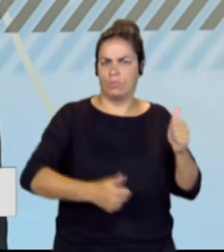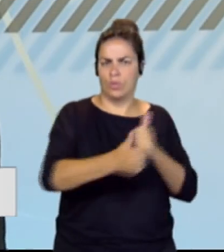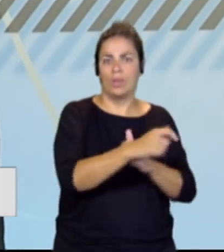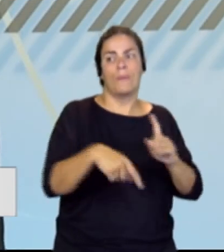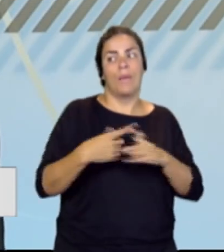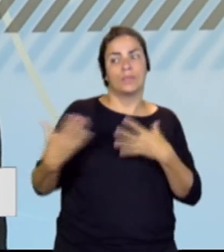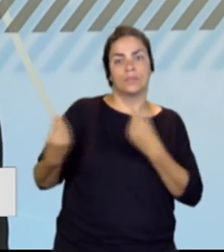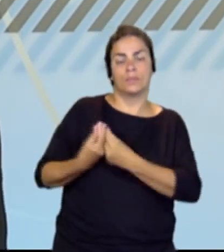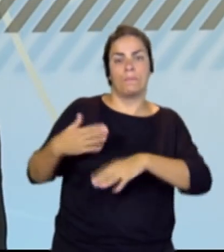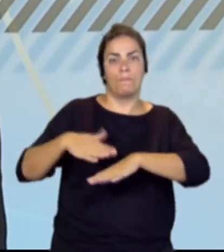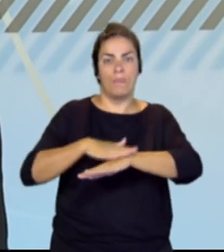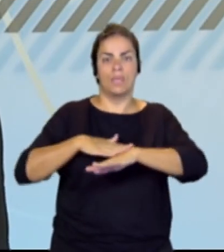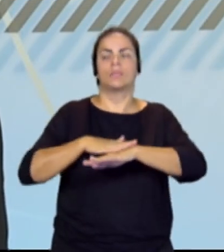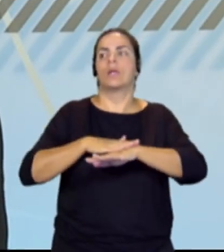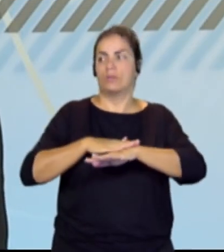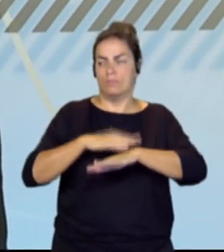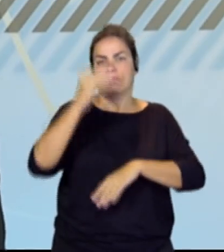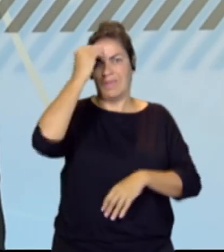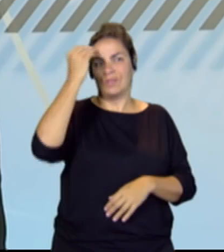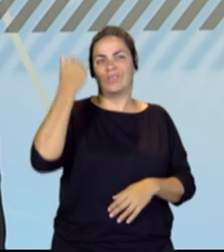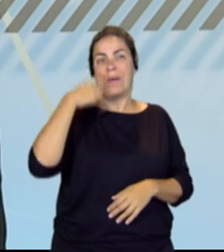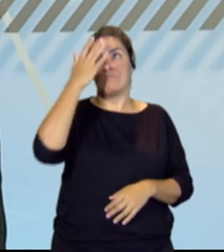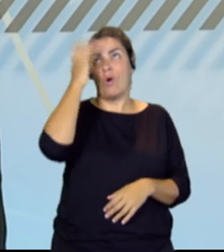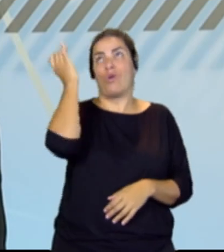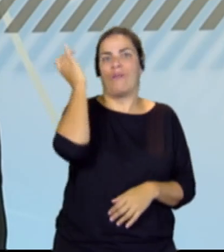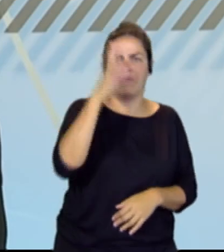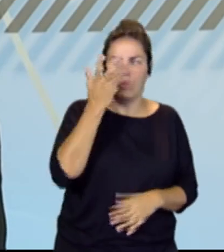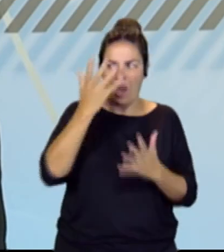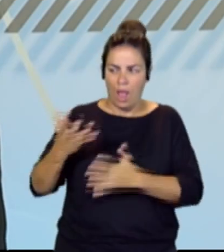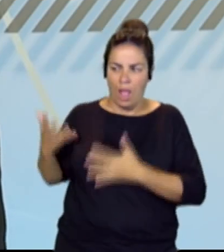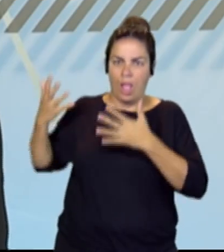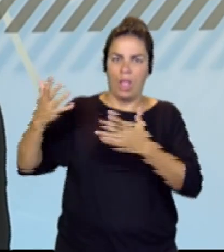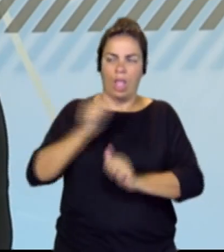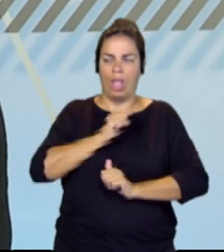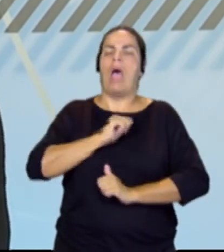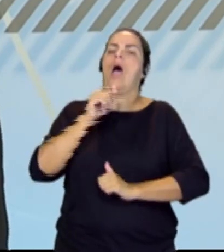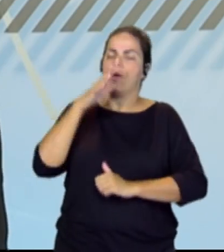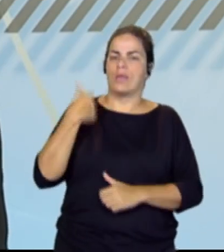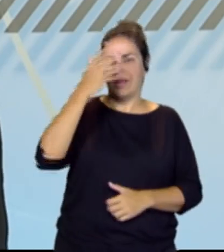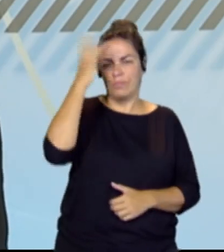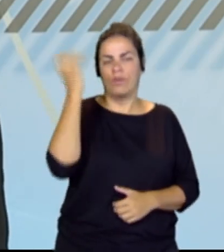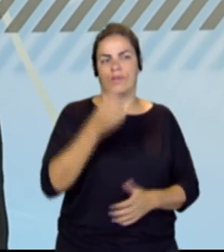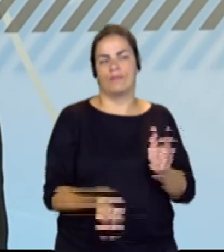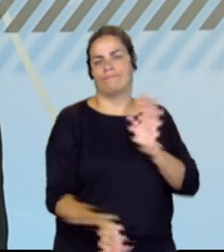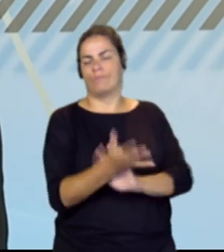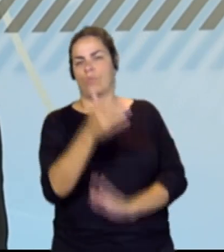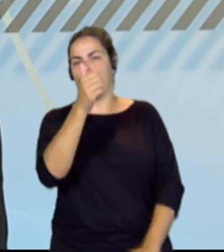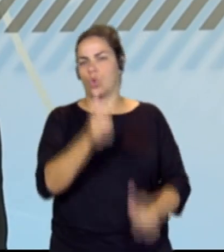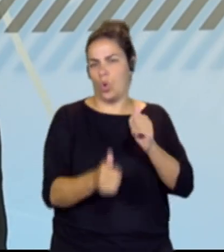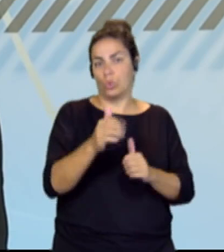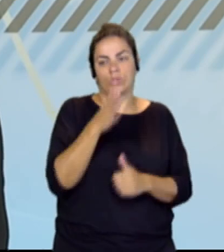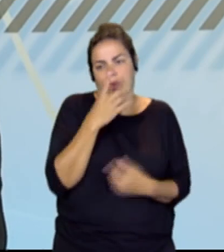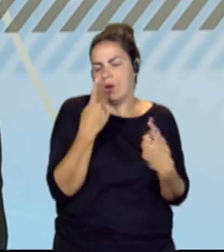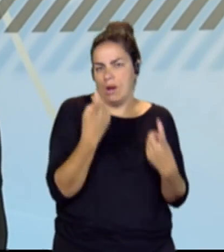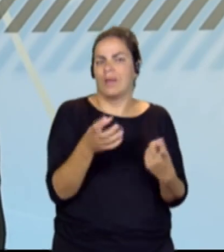creo que hemos conseguido que se publique por fin, después de 10 años, este concurso tan necesario para que Canarias desde sufrir